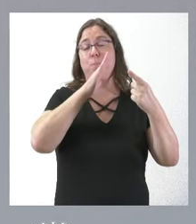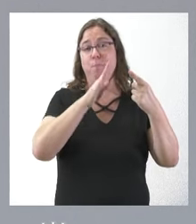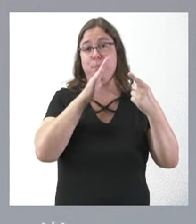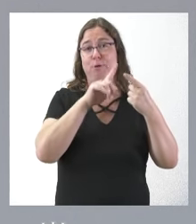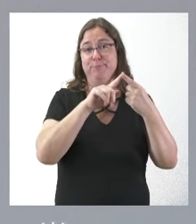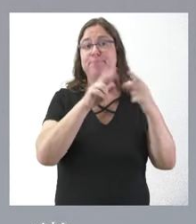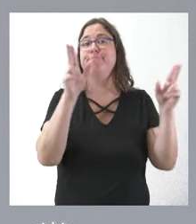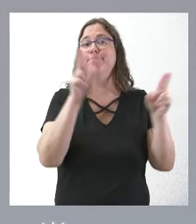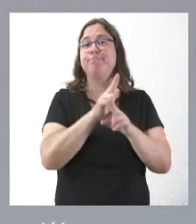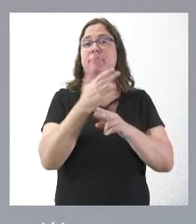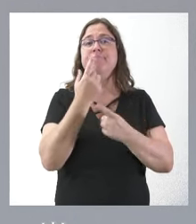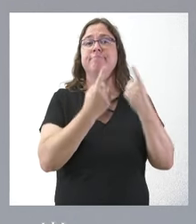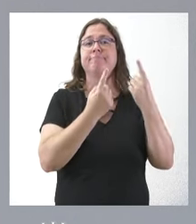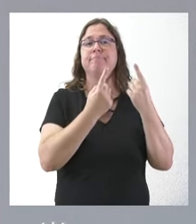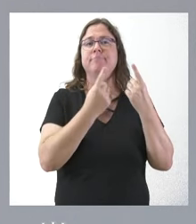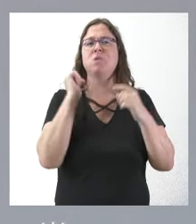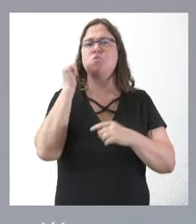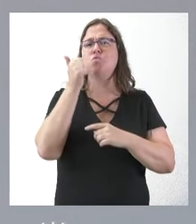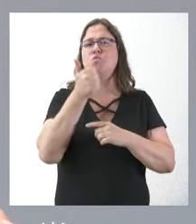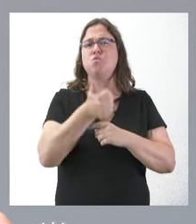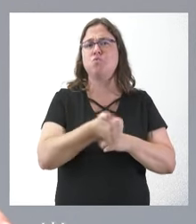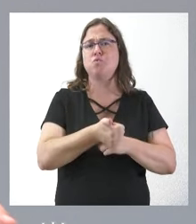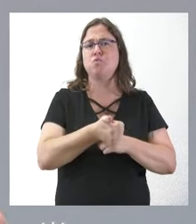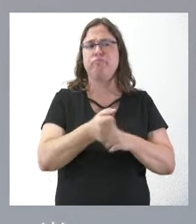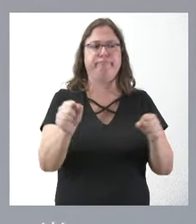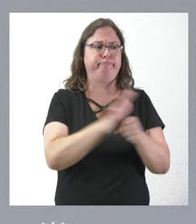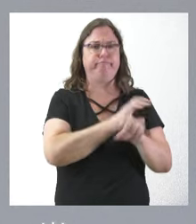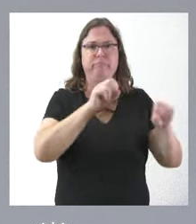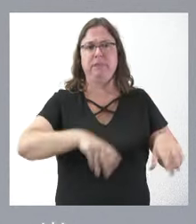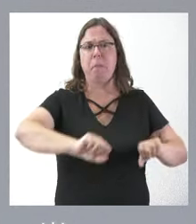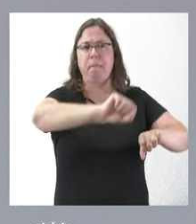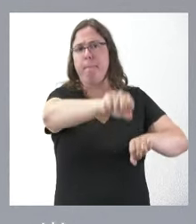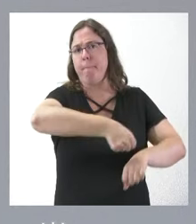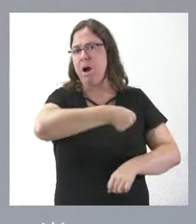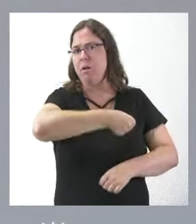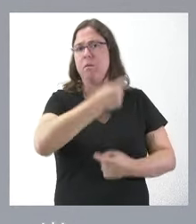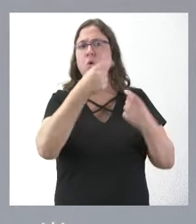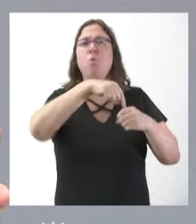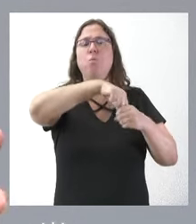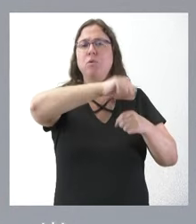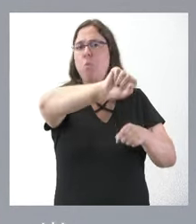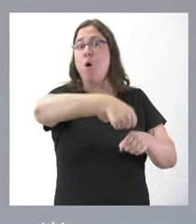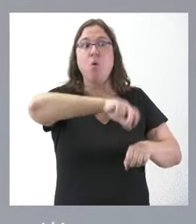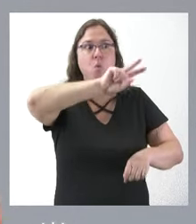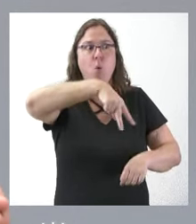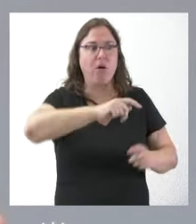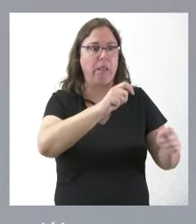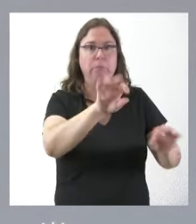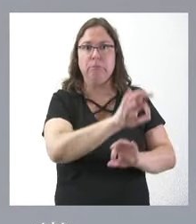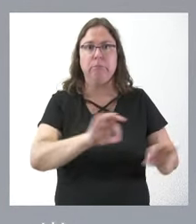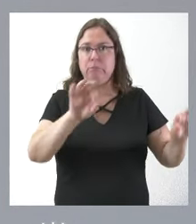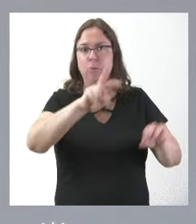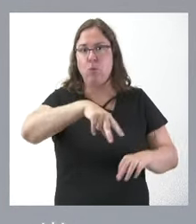que llevaban mucho tiempo sin cubrirse, había puestos que no se habían ocupado nunca, no eran